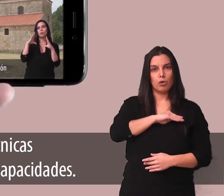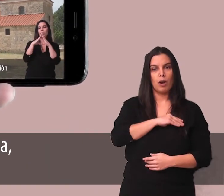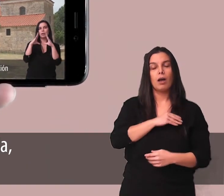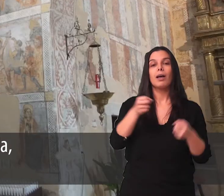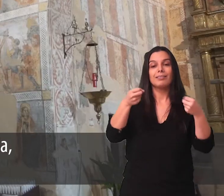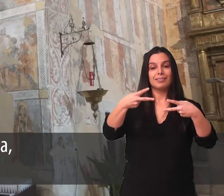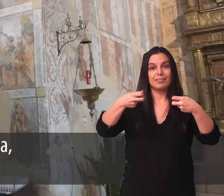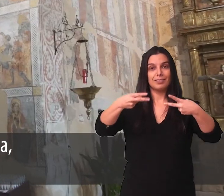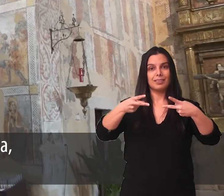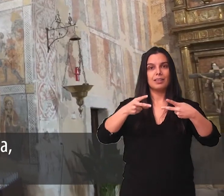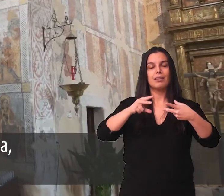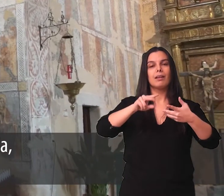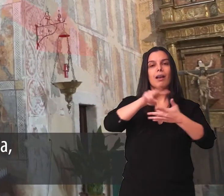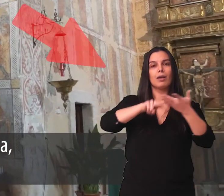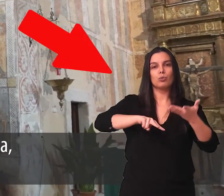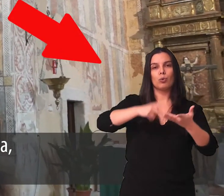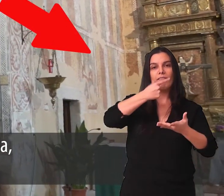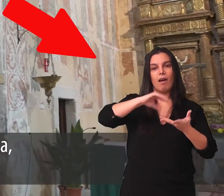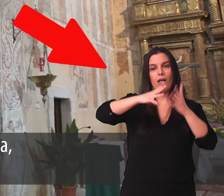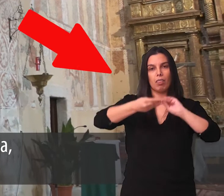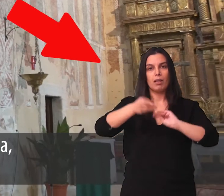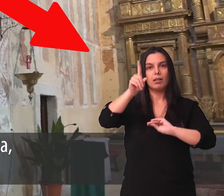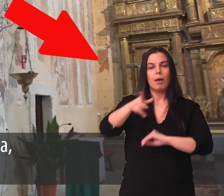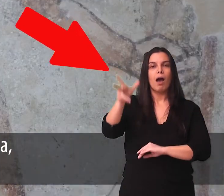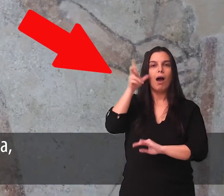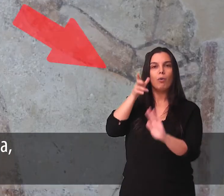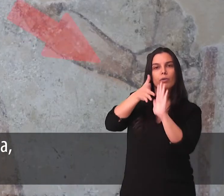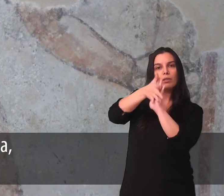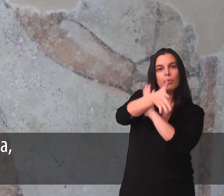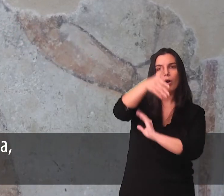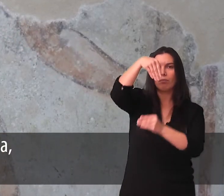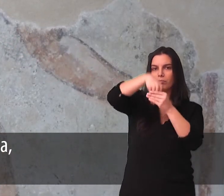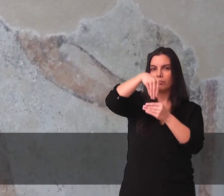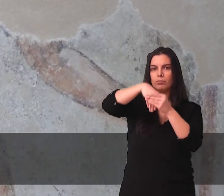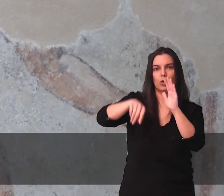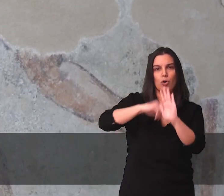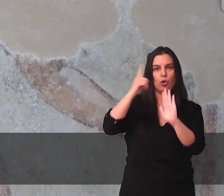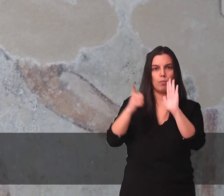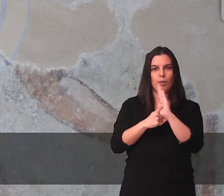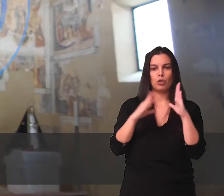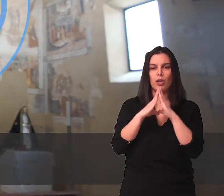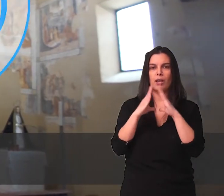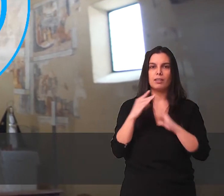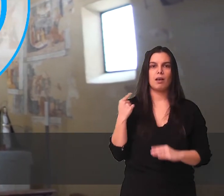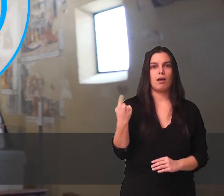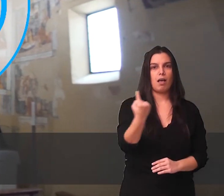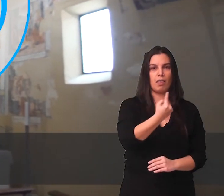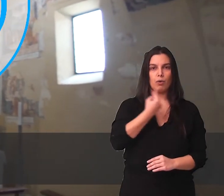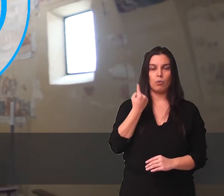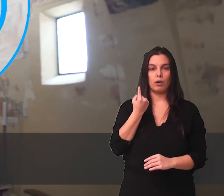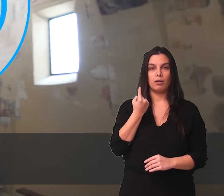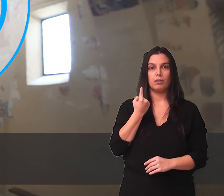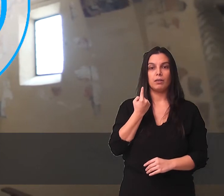En los audiovisuales encontrará lengua de signos española, textos de lectura fácil y audiodescripciones